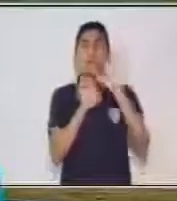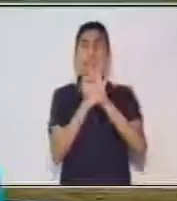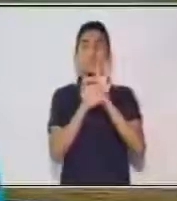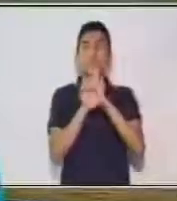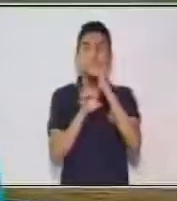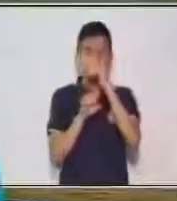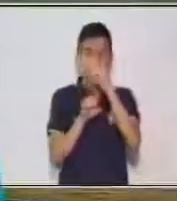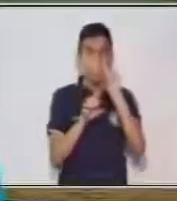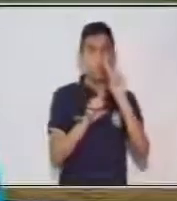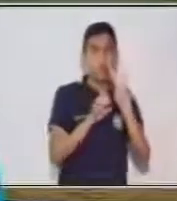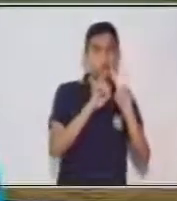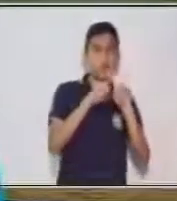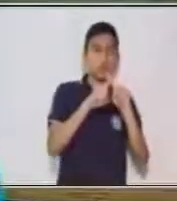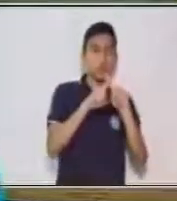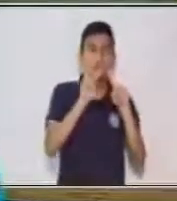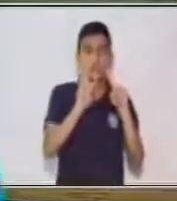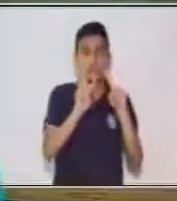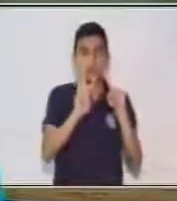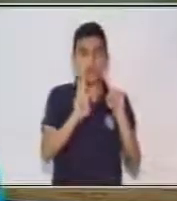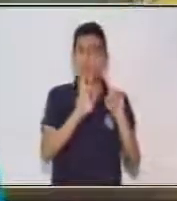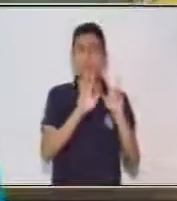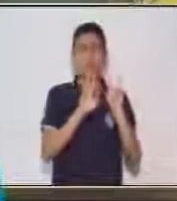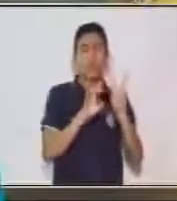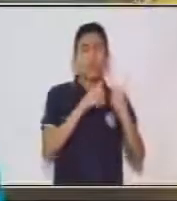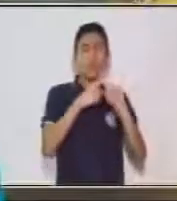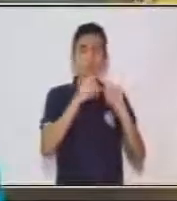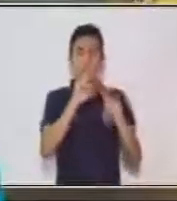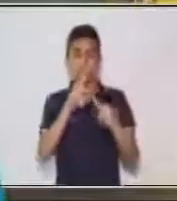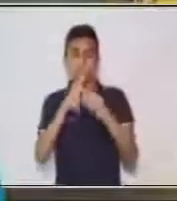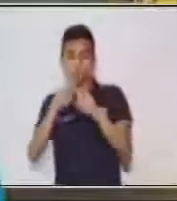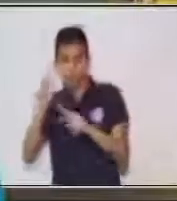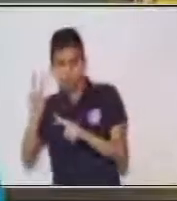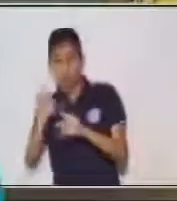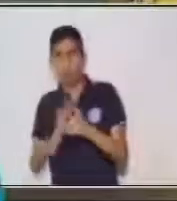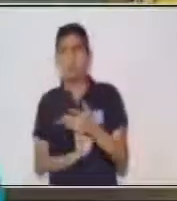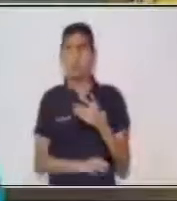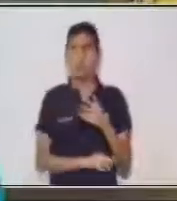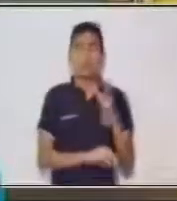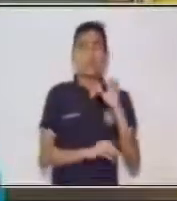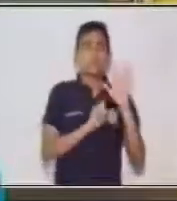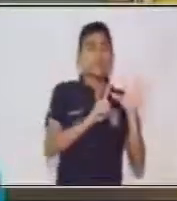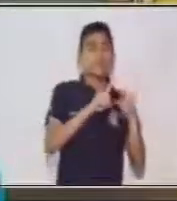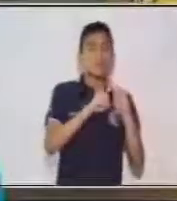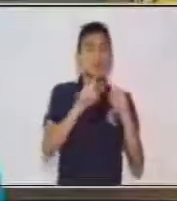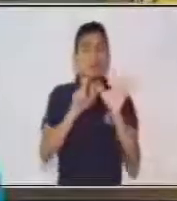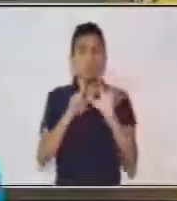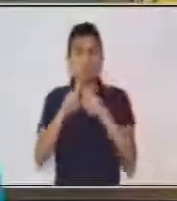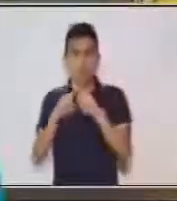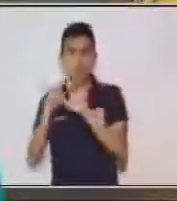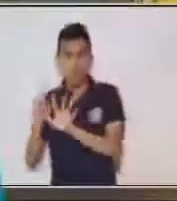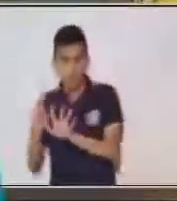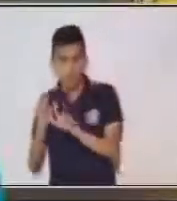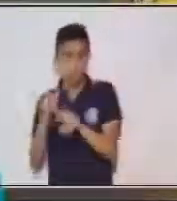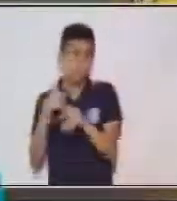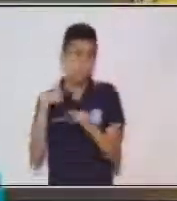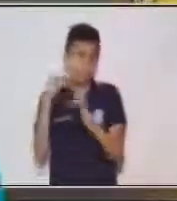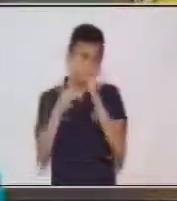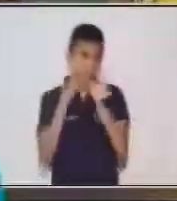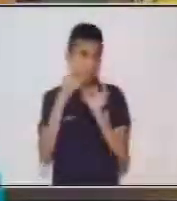y multiplicar el número. Entonces, decimos